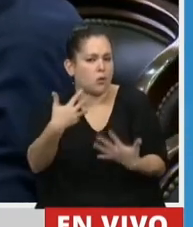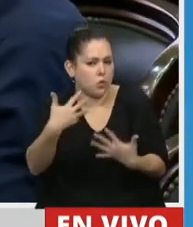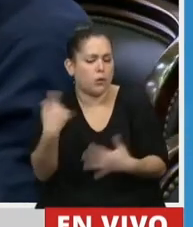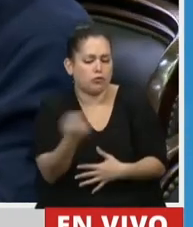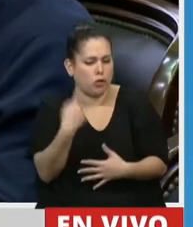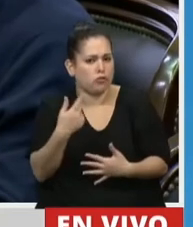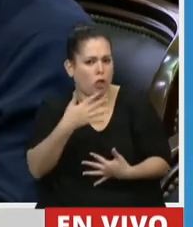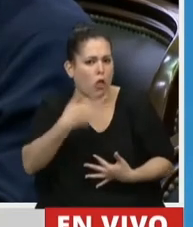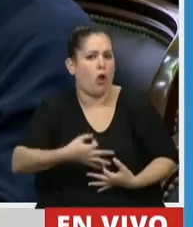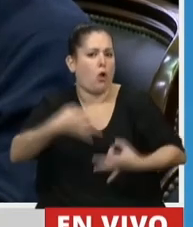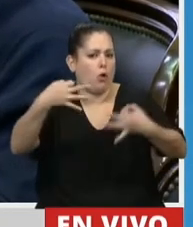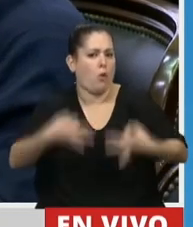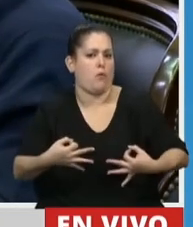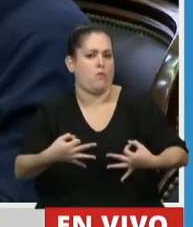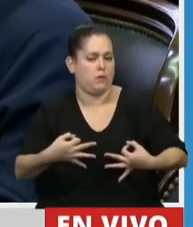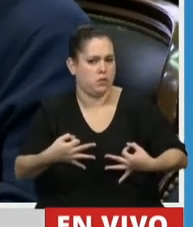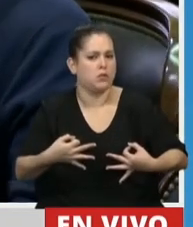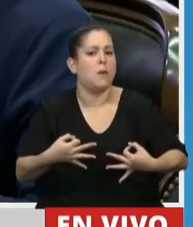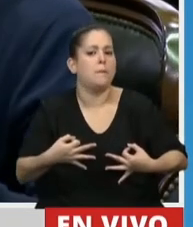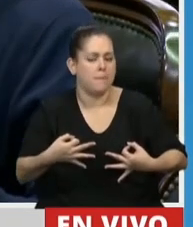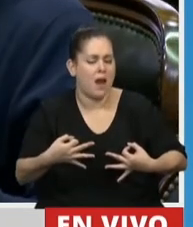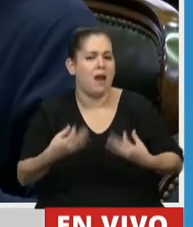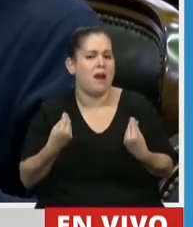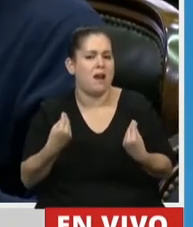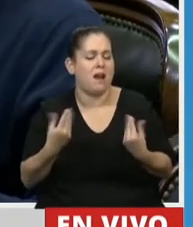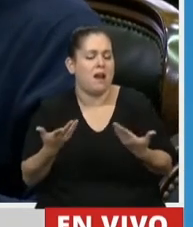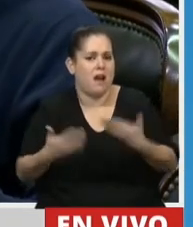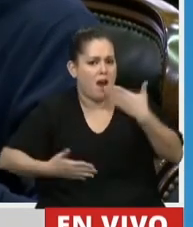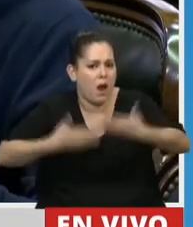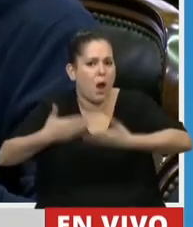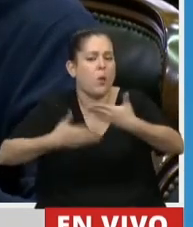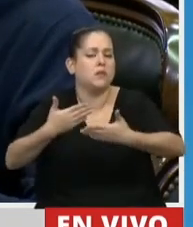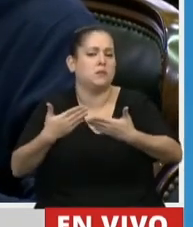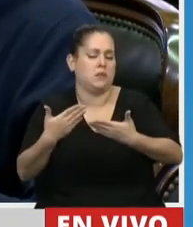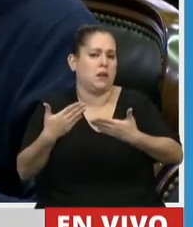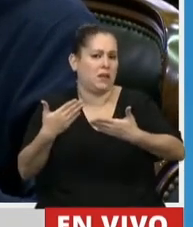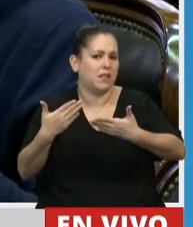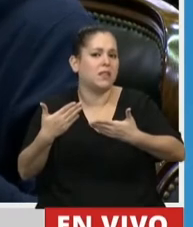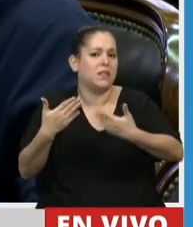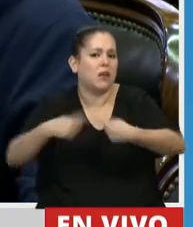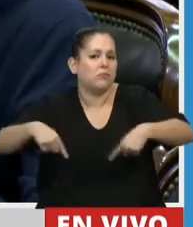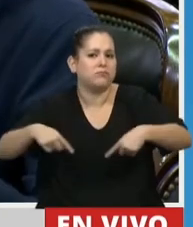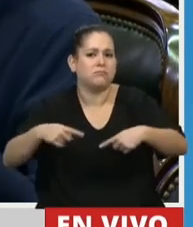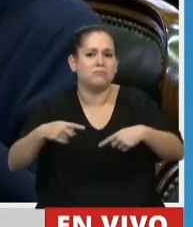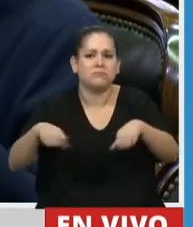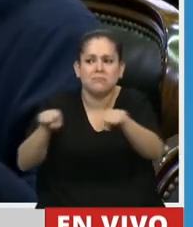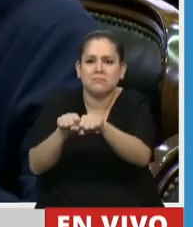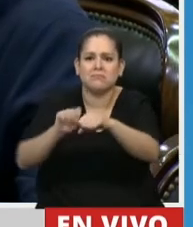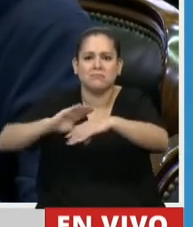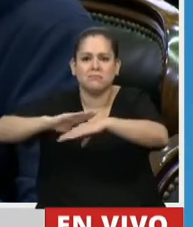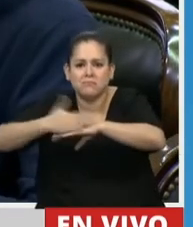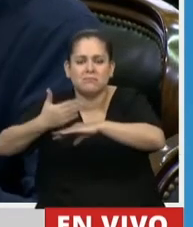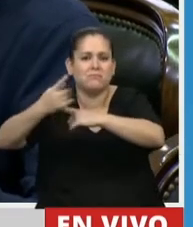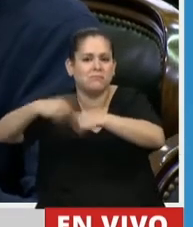compromiso de avanzar en cuestiones de recursos tecnológicos,